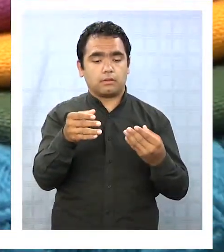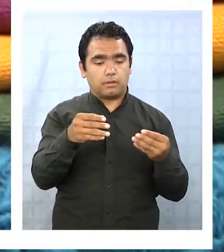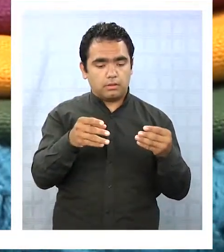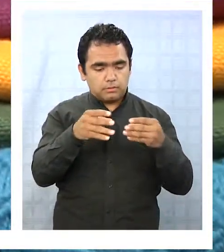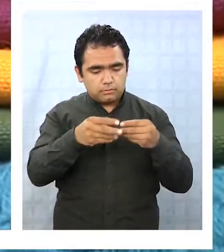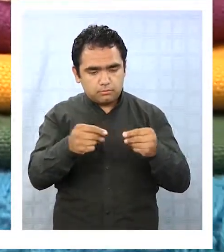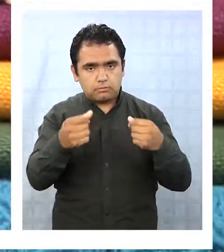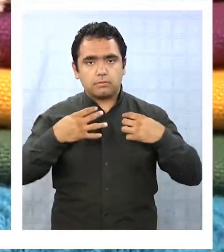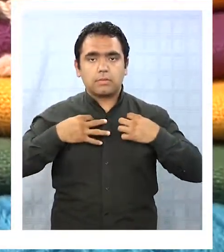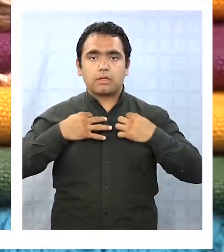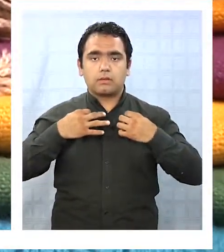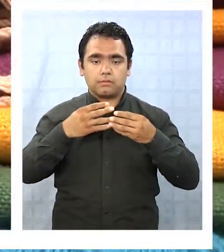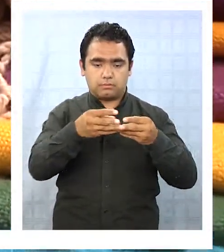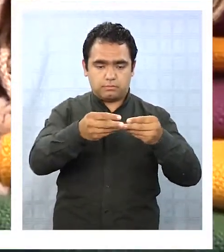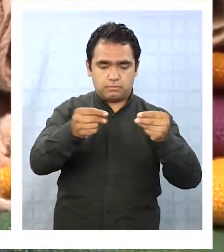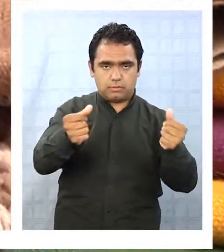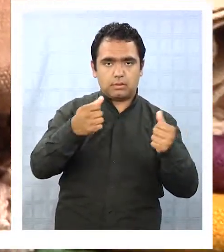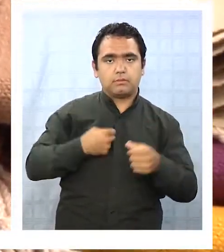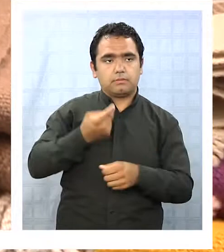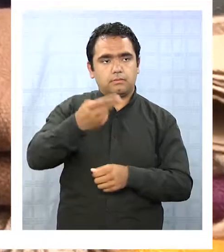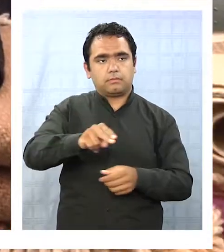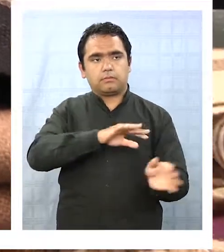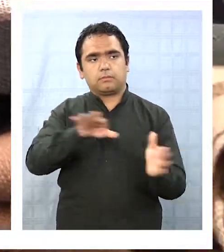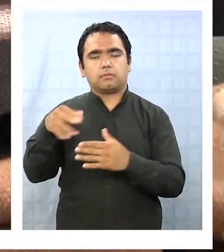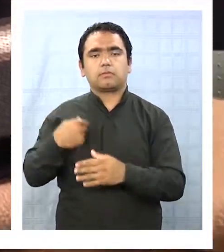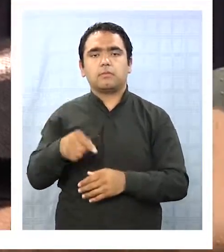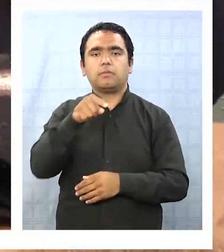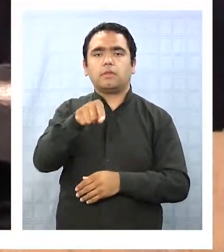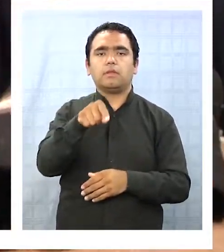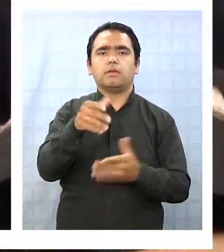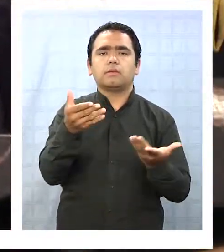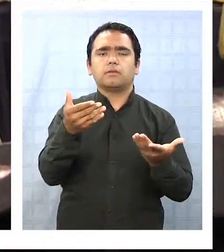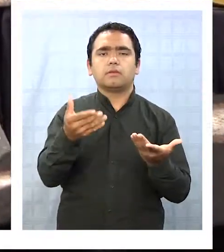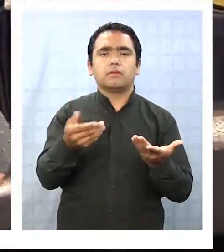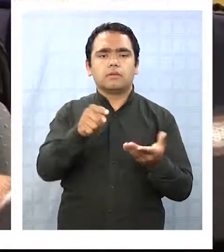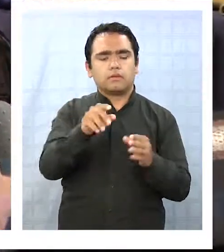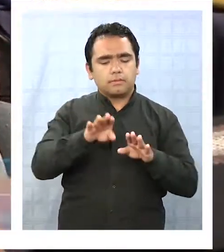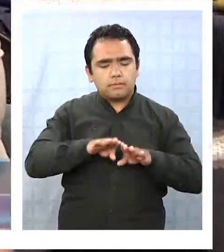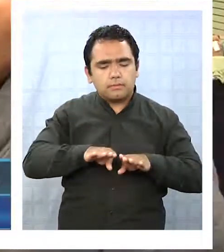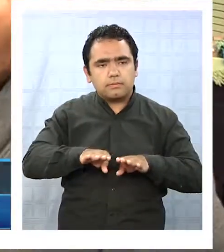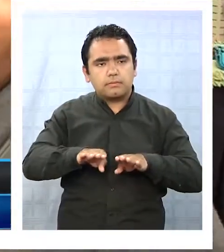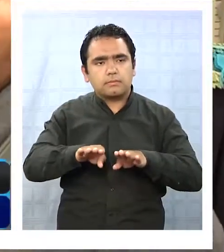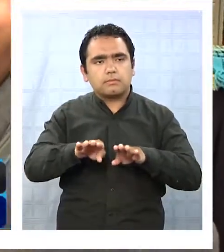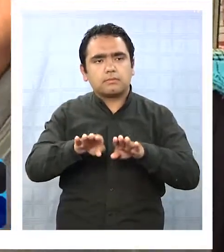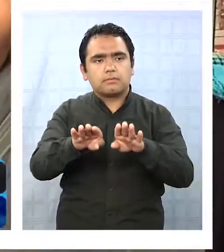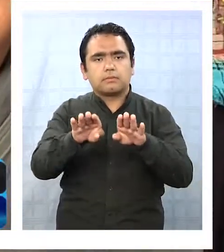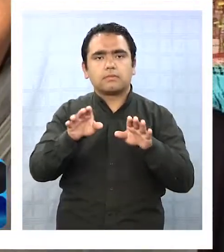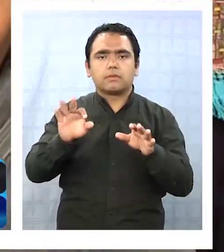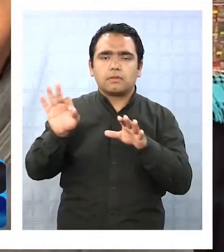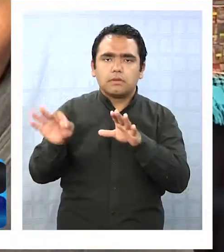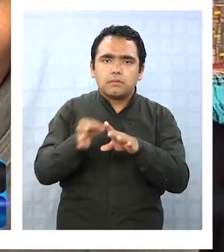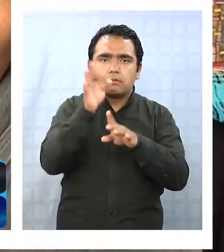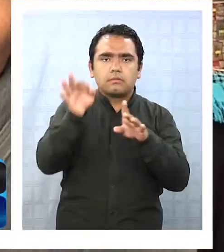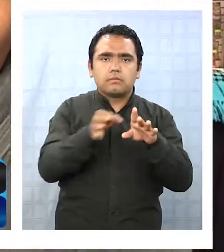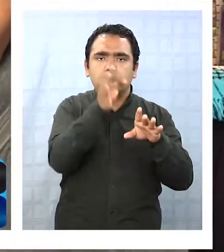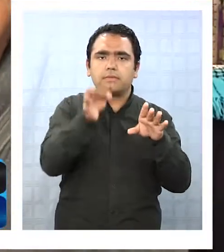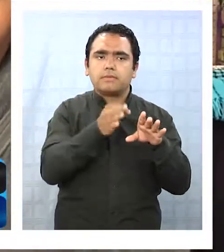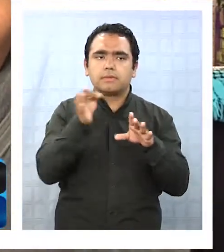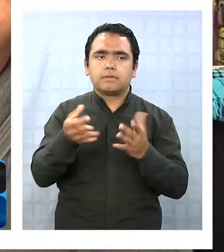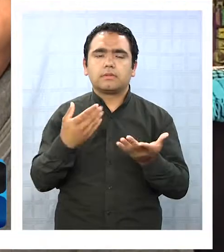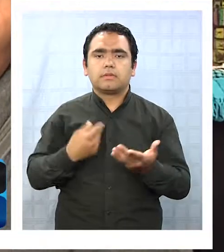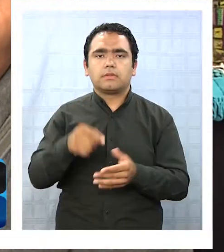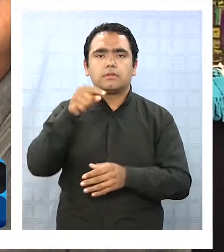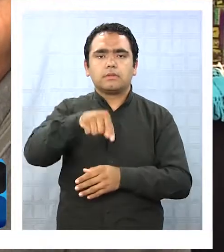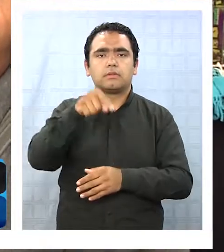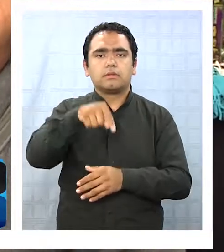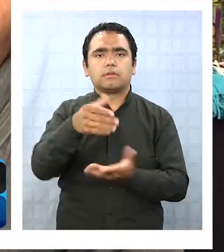es un texto en sí. Un telar que se sienta al piso hay que tejer con bichuña. No es como este telar en pino,